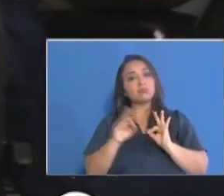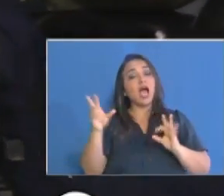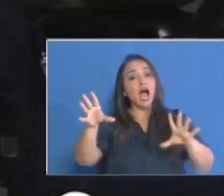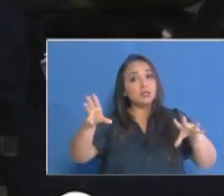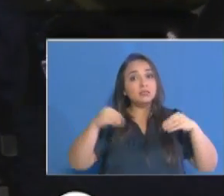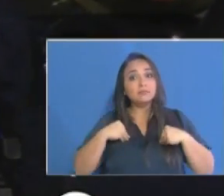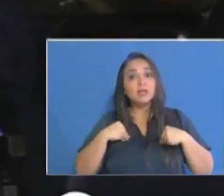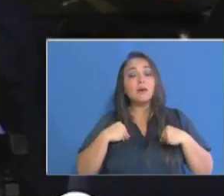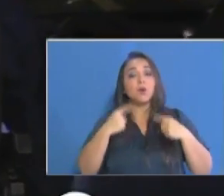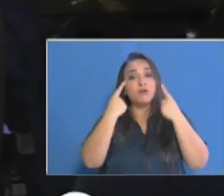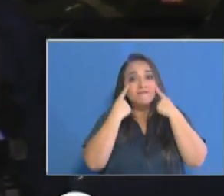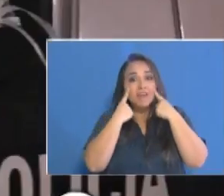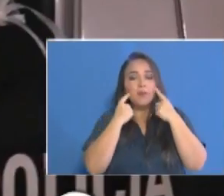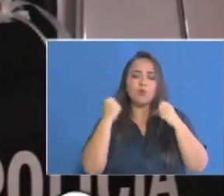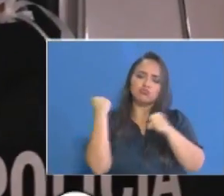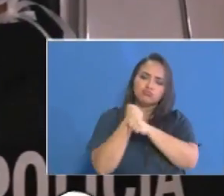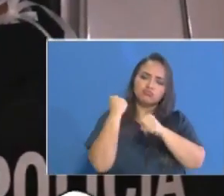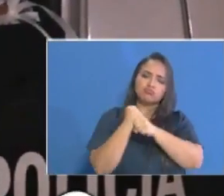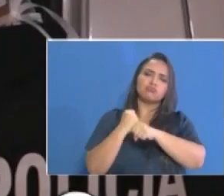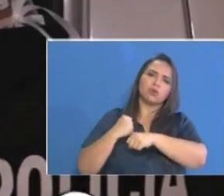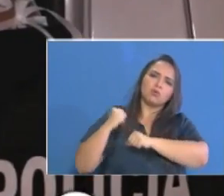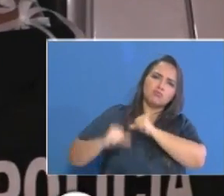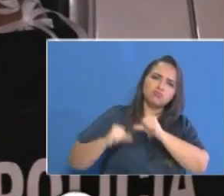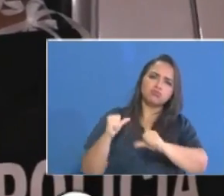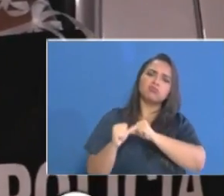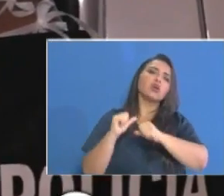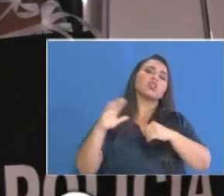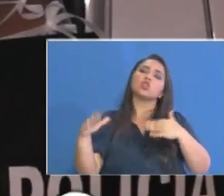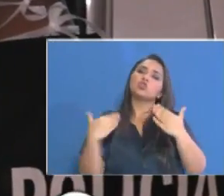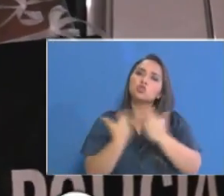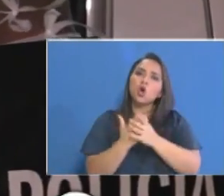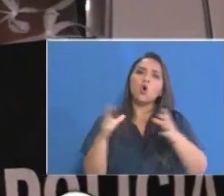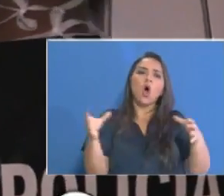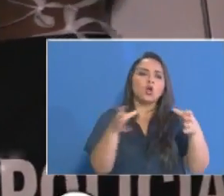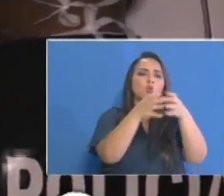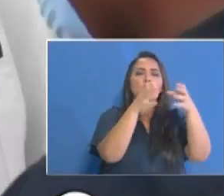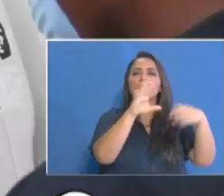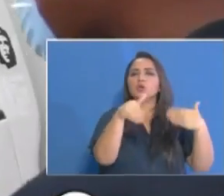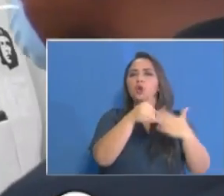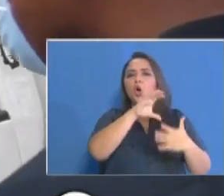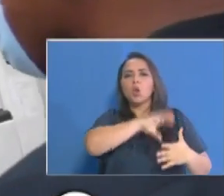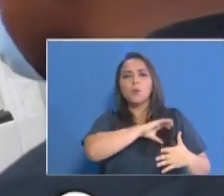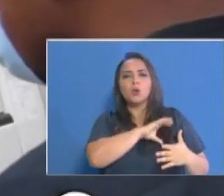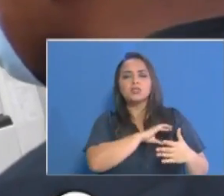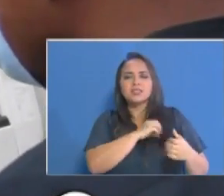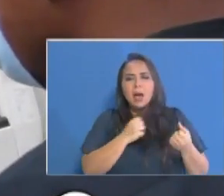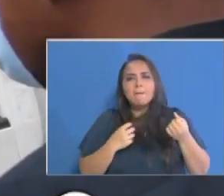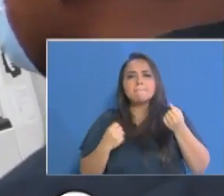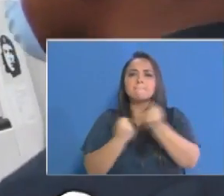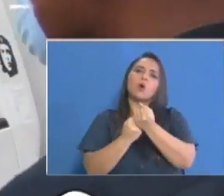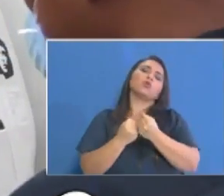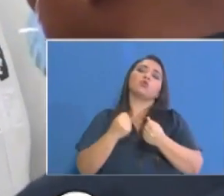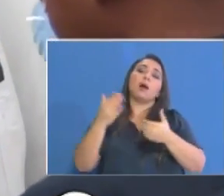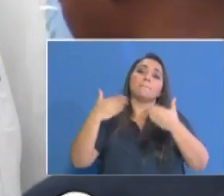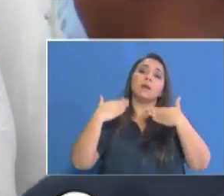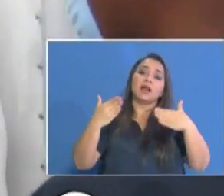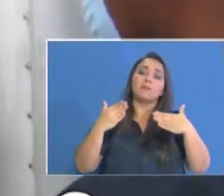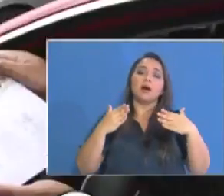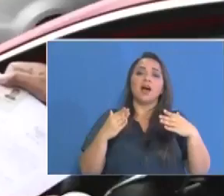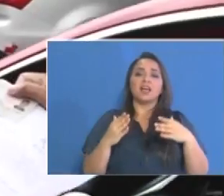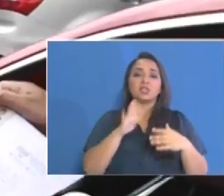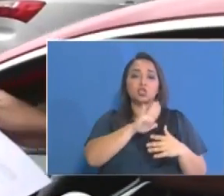el trabajo y el compromiso de las unidades de la fuerza de tarea conjunta con la patria y el sacrificio